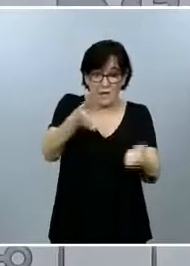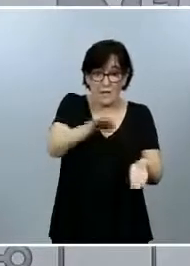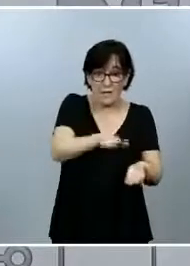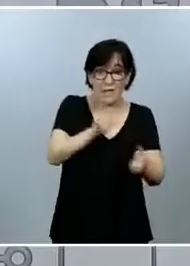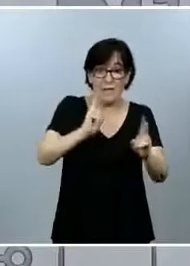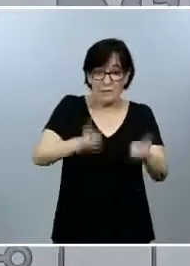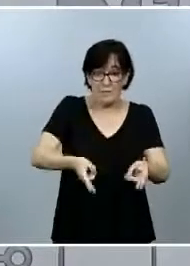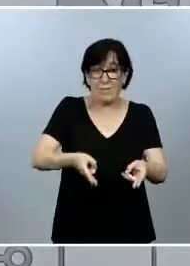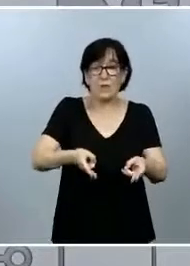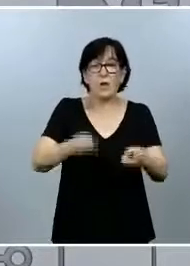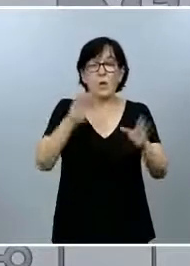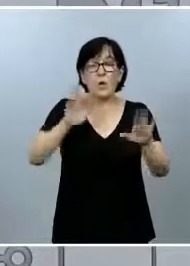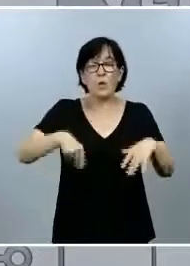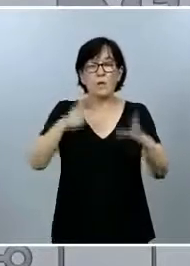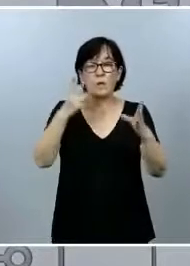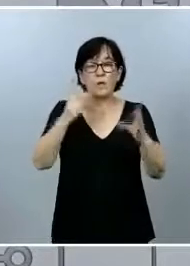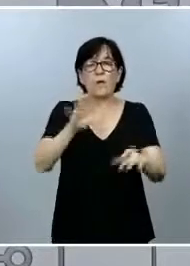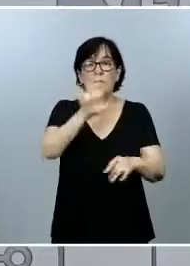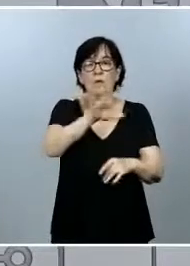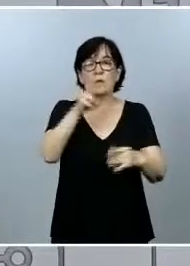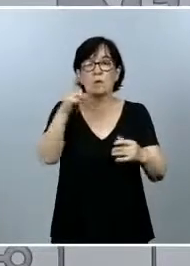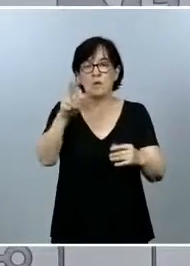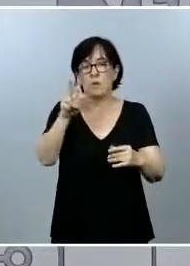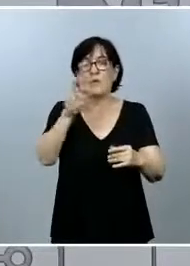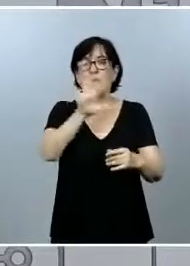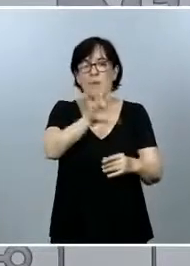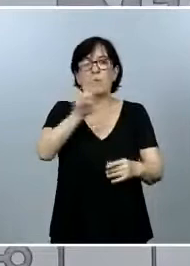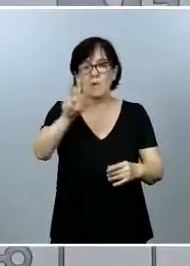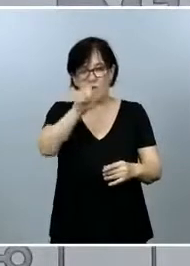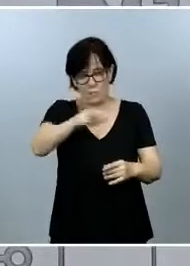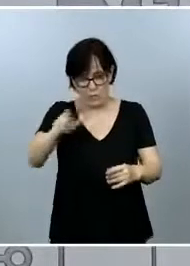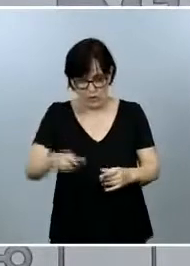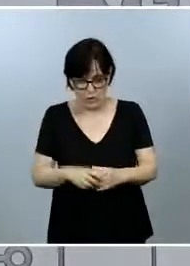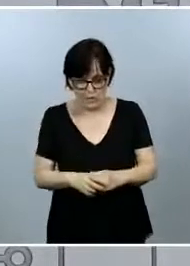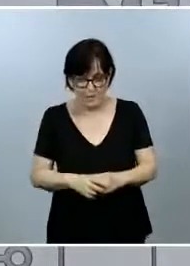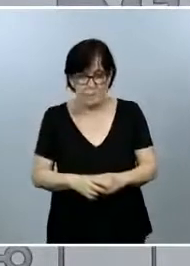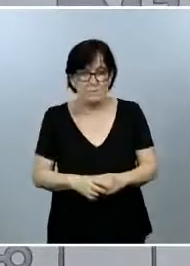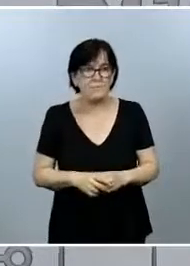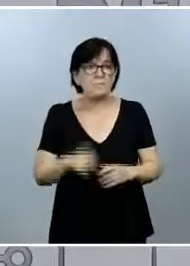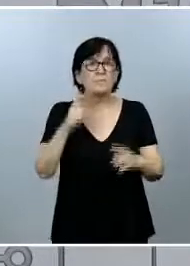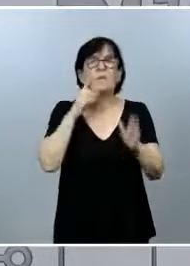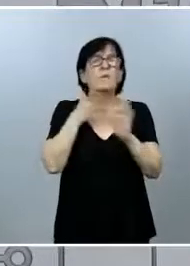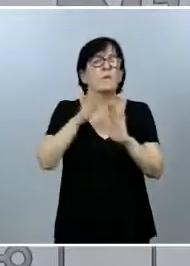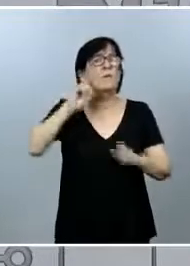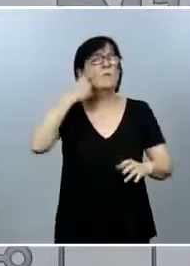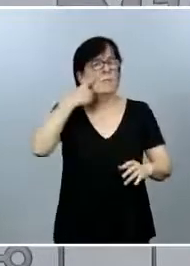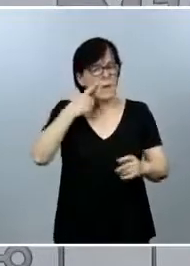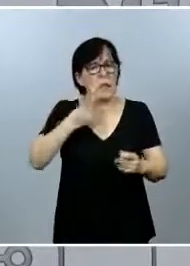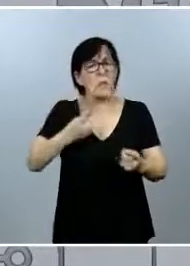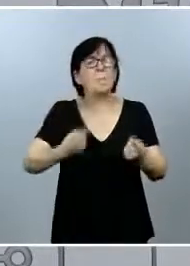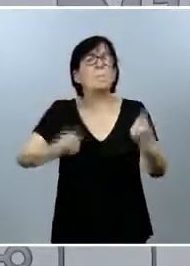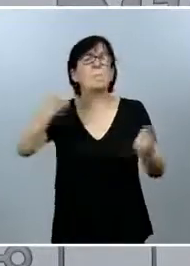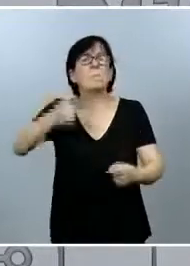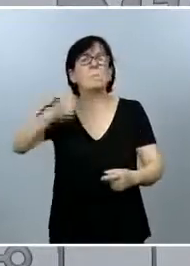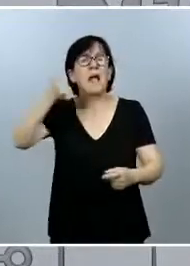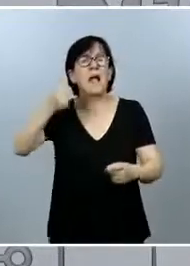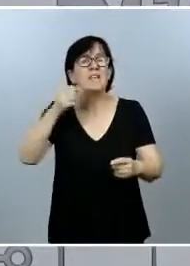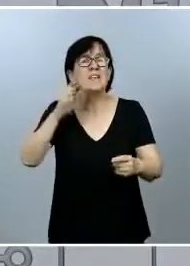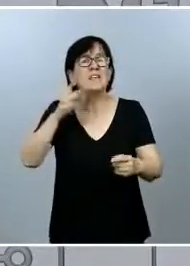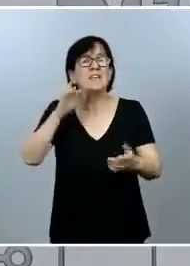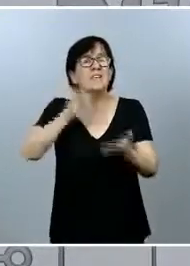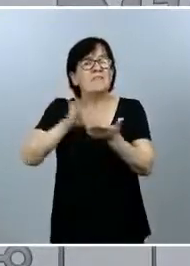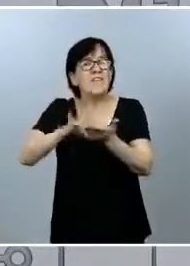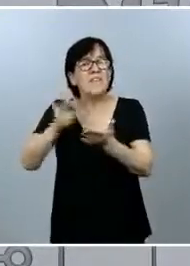siete días, han fallecido 52 personas. Lo que quiere decir que no se hayan detectado algunos más, pero con fechas de defunción,